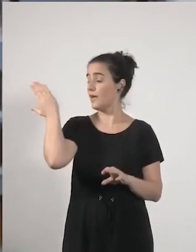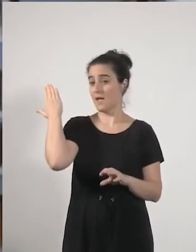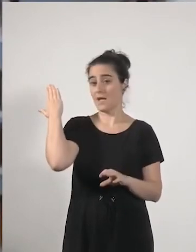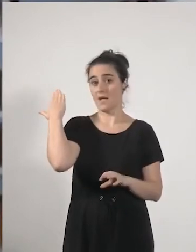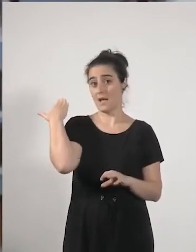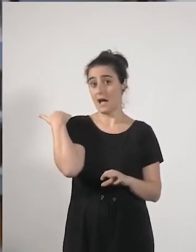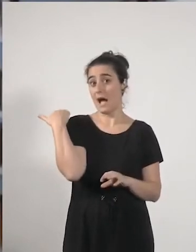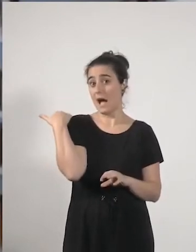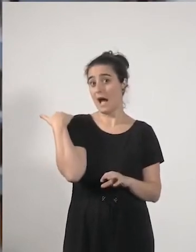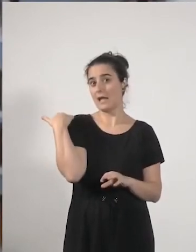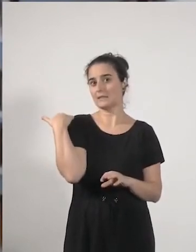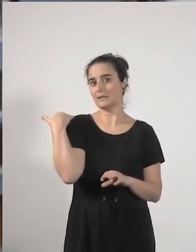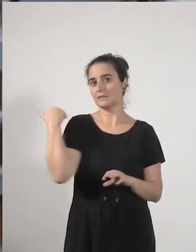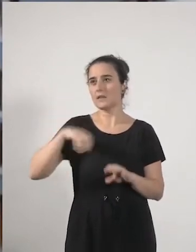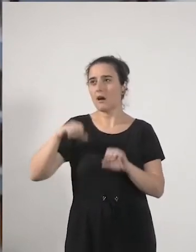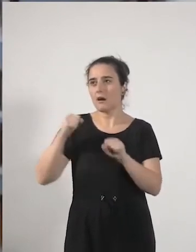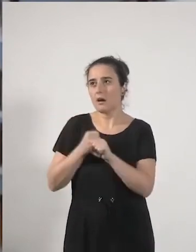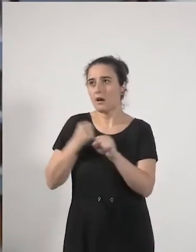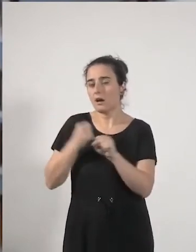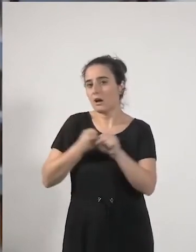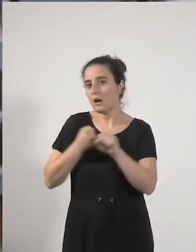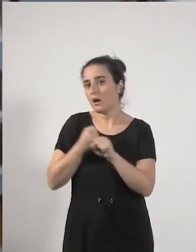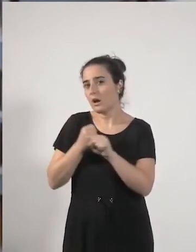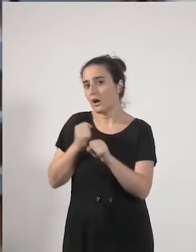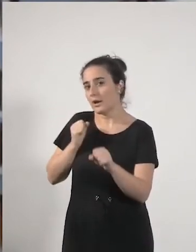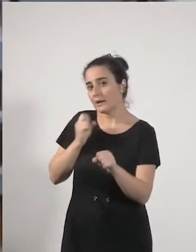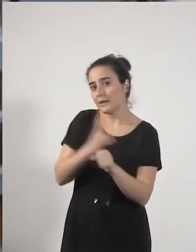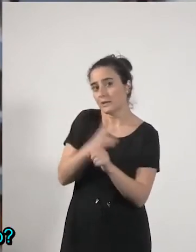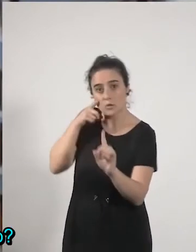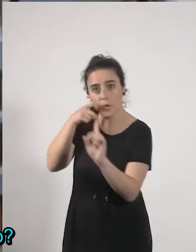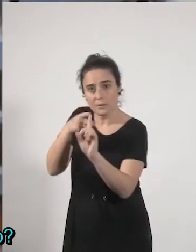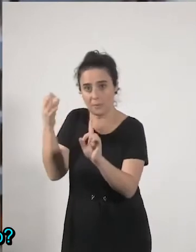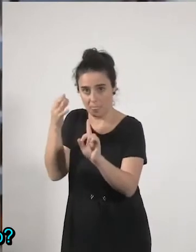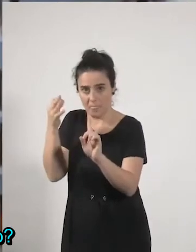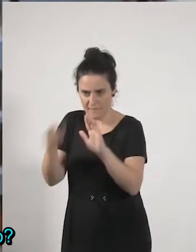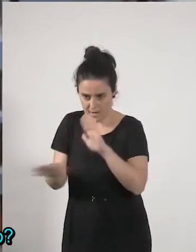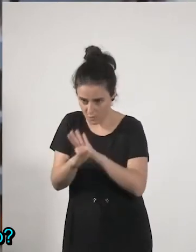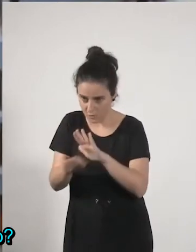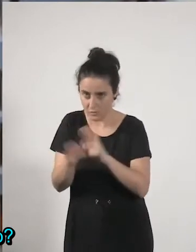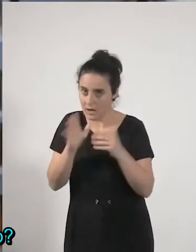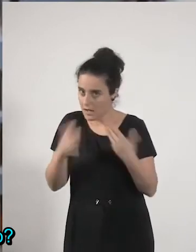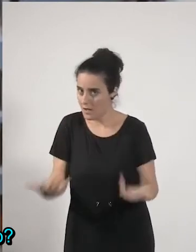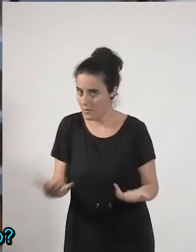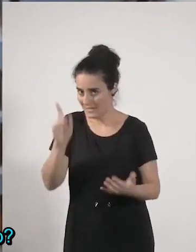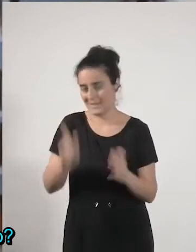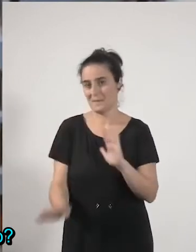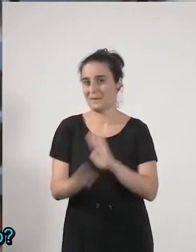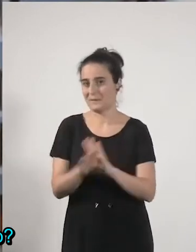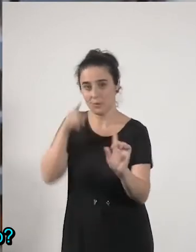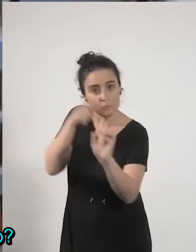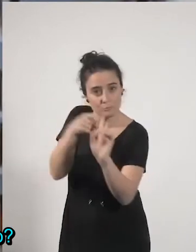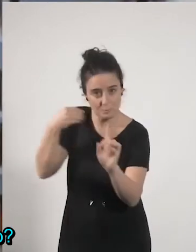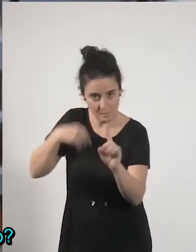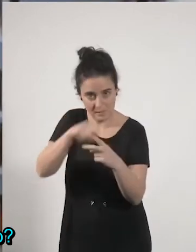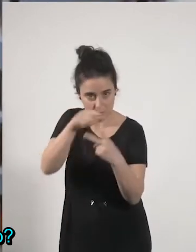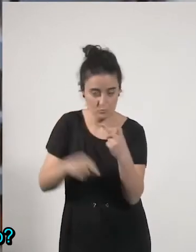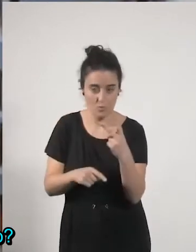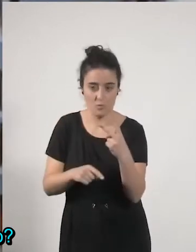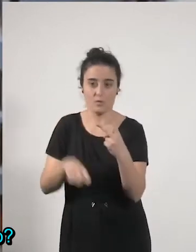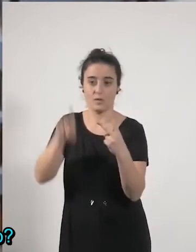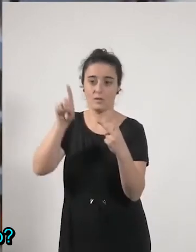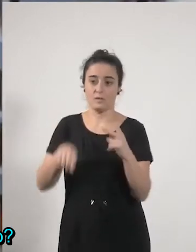se están planteando los retos o los objetivos y por ejemplo el caso de la de la igualdad